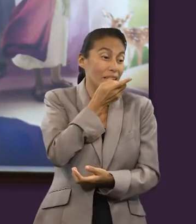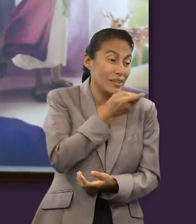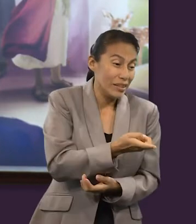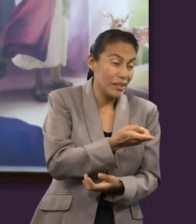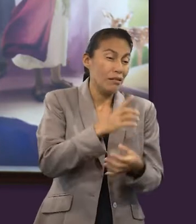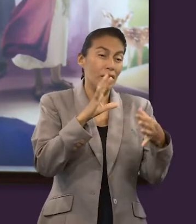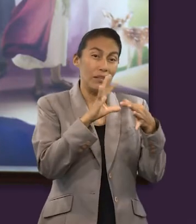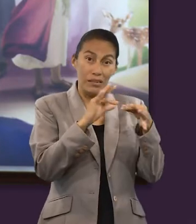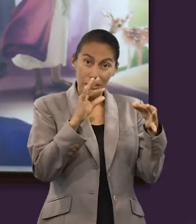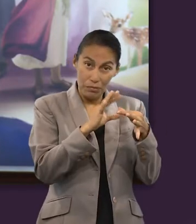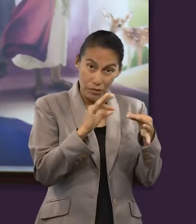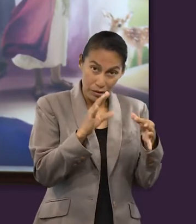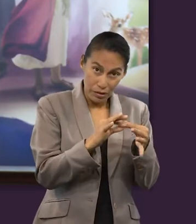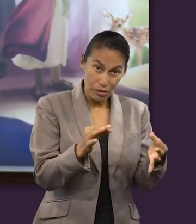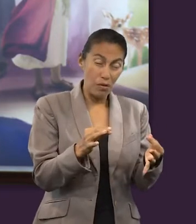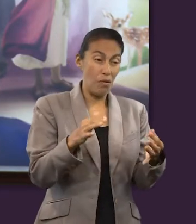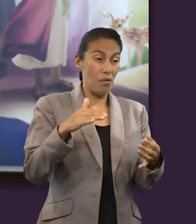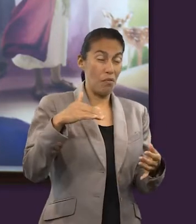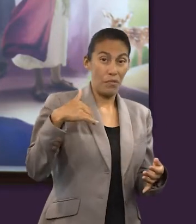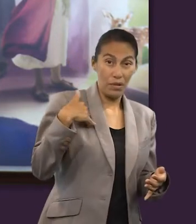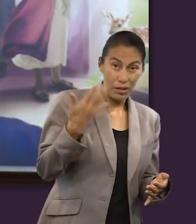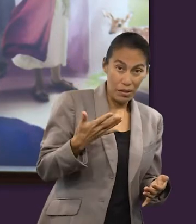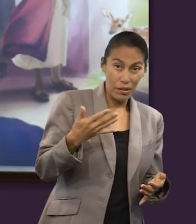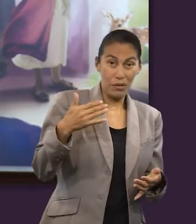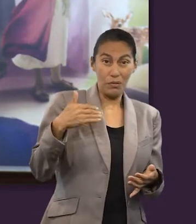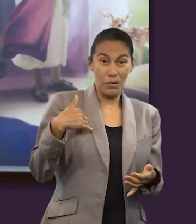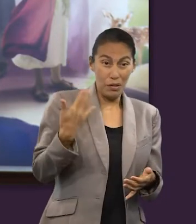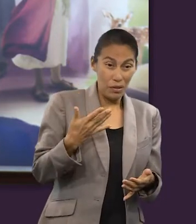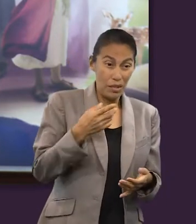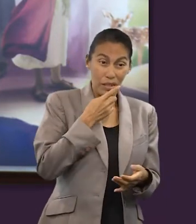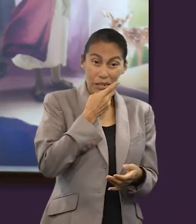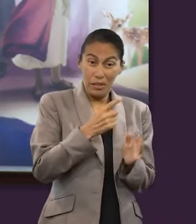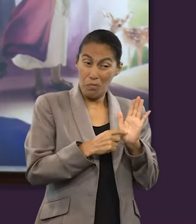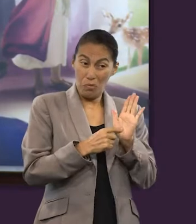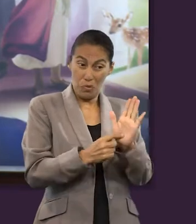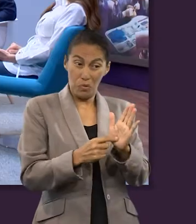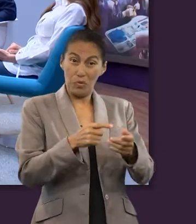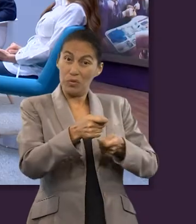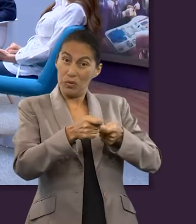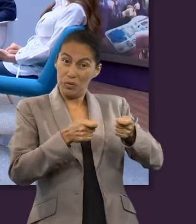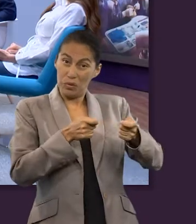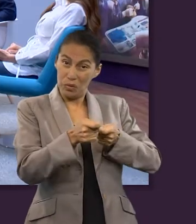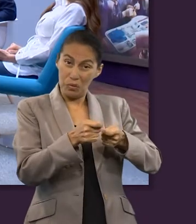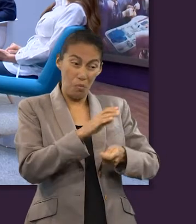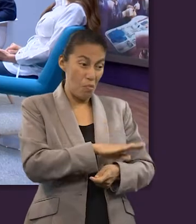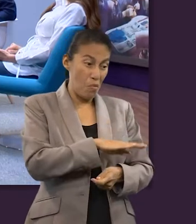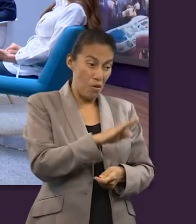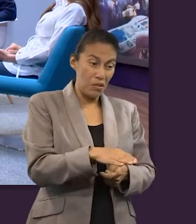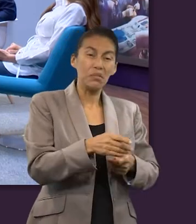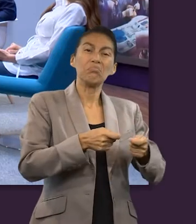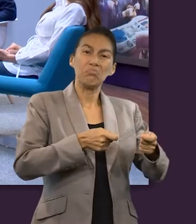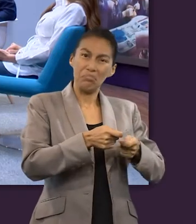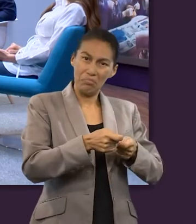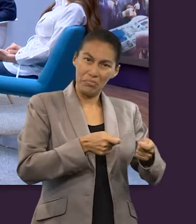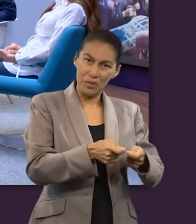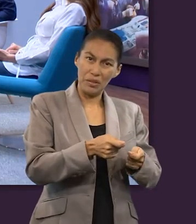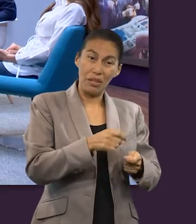hizo saber por medio de palabras, pero también por medio de milagros, que él tenía podestad sobre la muerte,